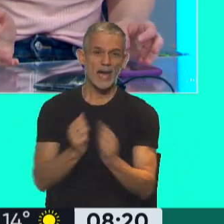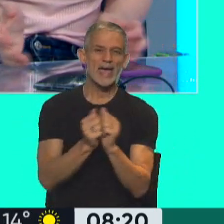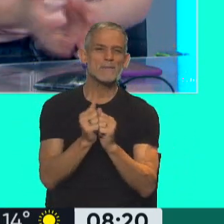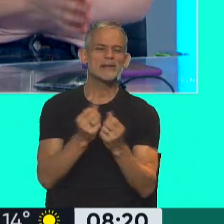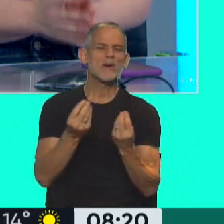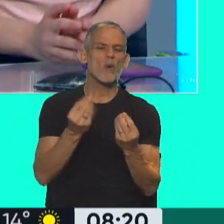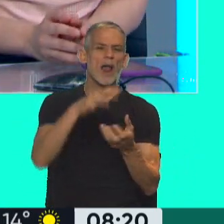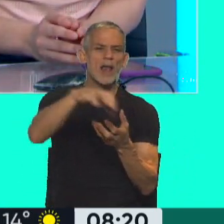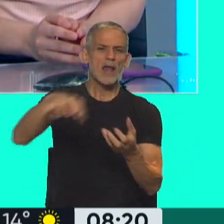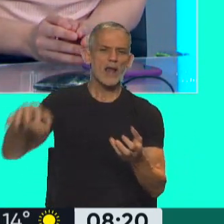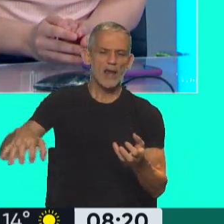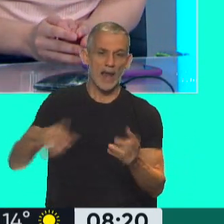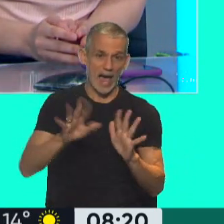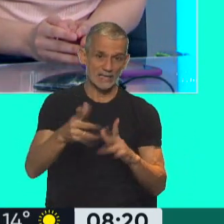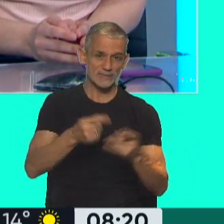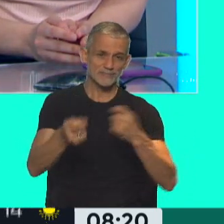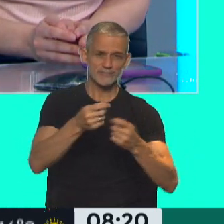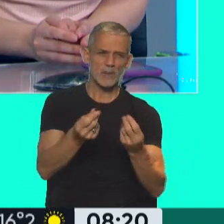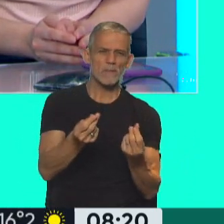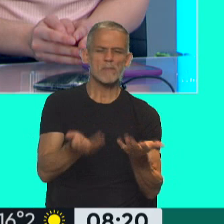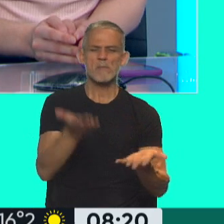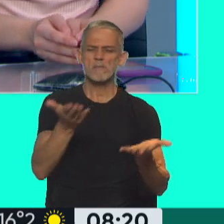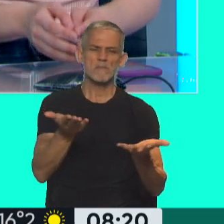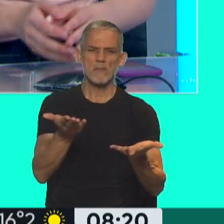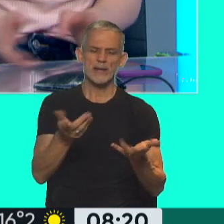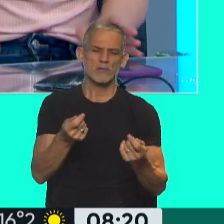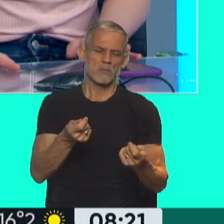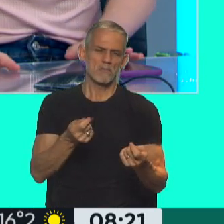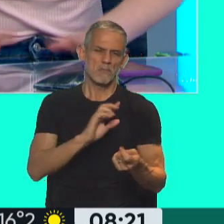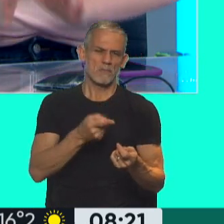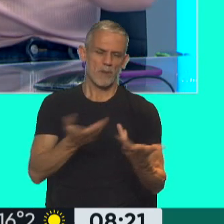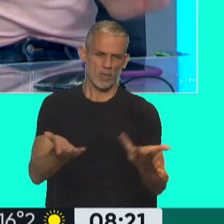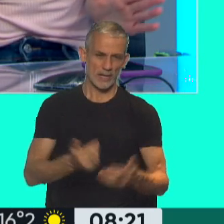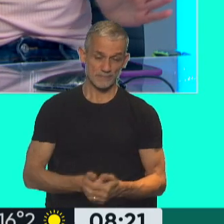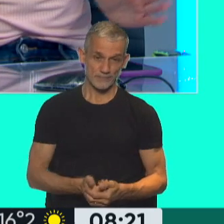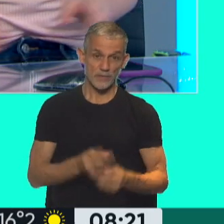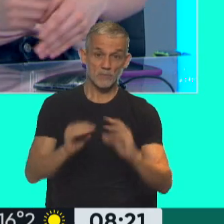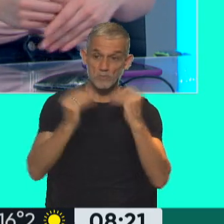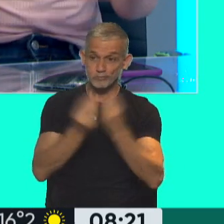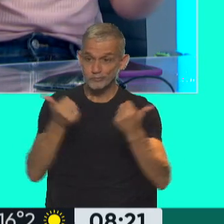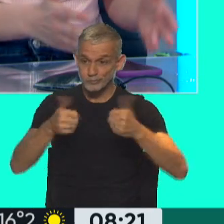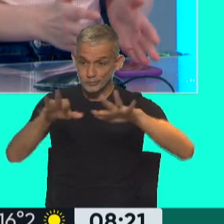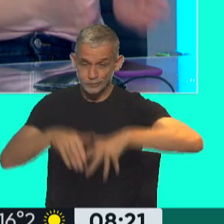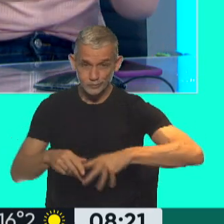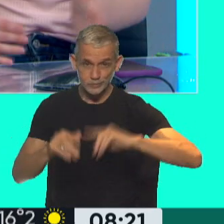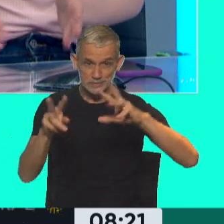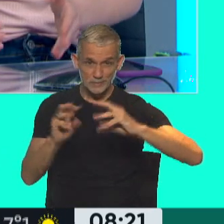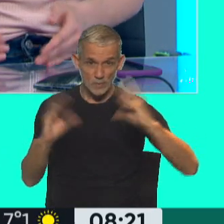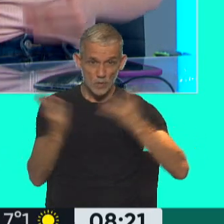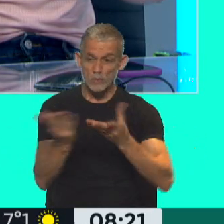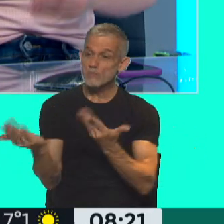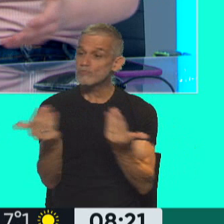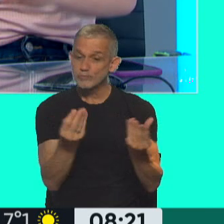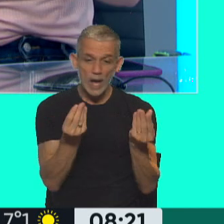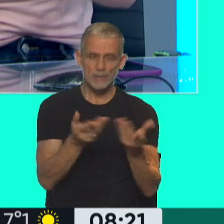efectivamente están haciendo, están llevando adelante estas prácticas. Así que, bueno, cuando estén los resultados lo veremos, pero es interesante que al mismo tiempo